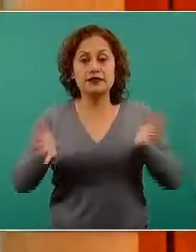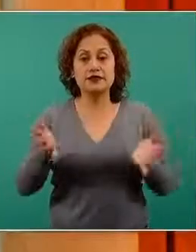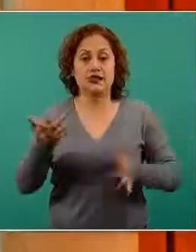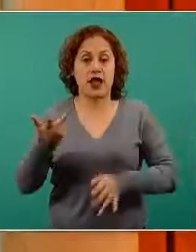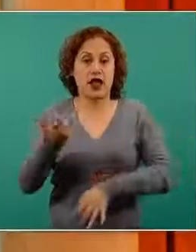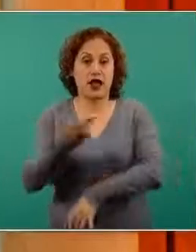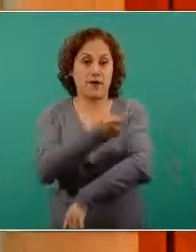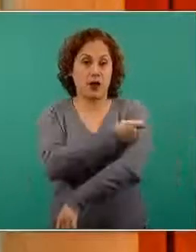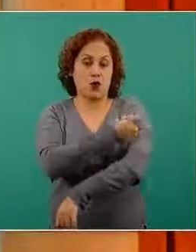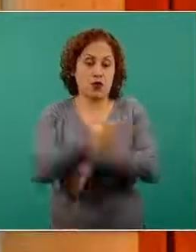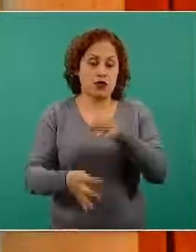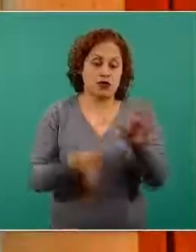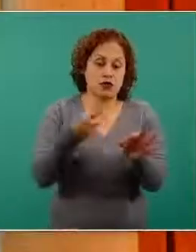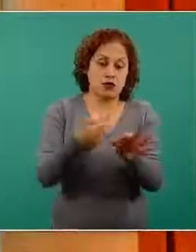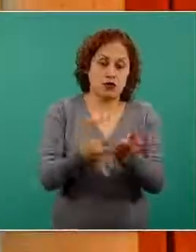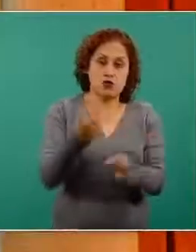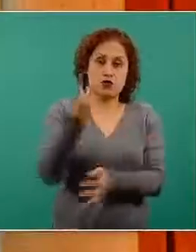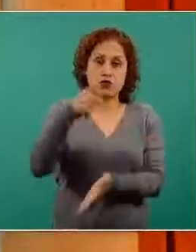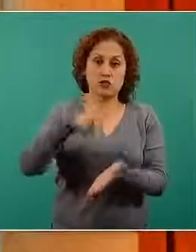de vacunación.